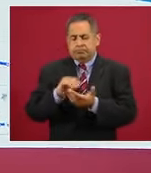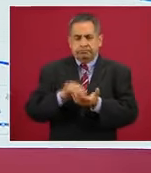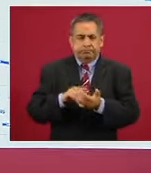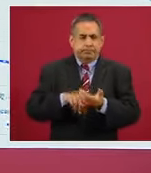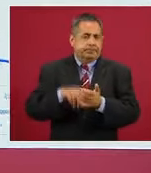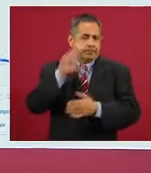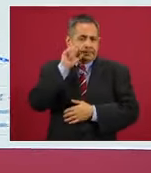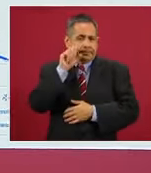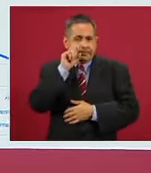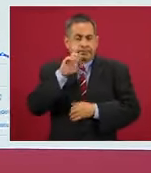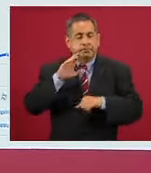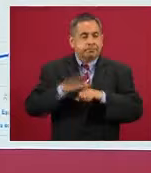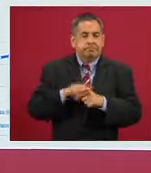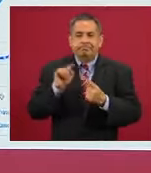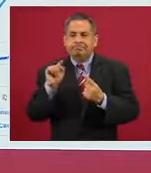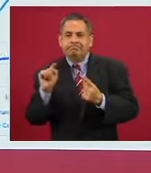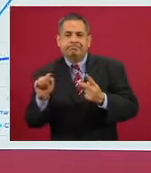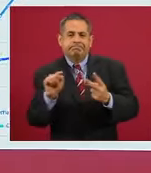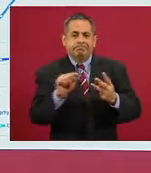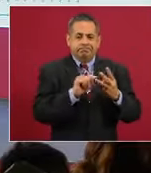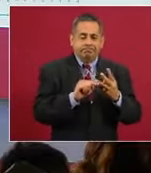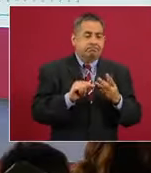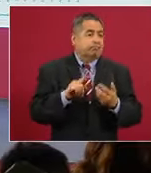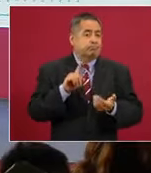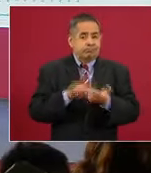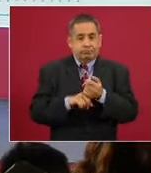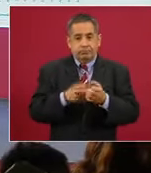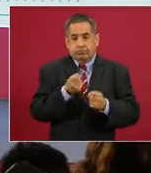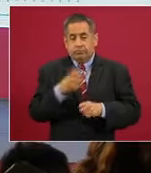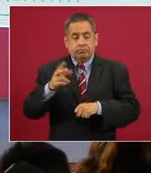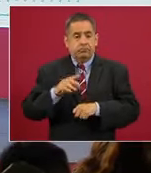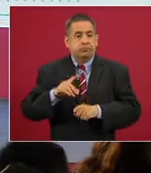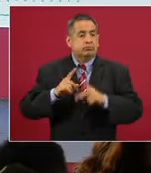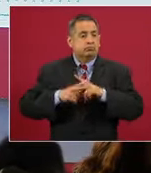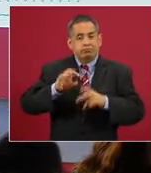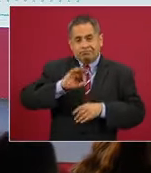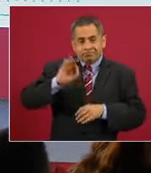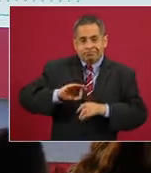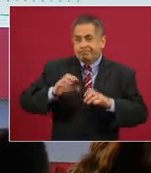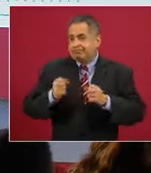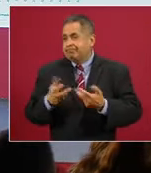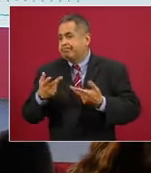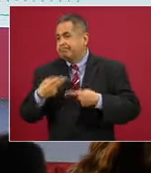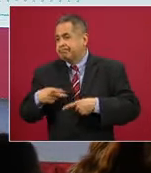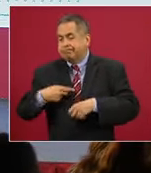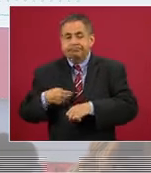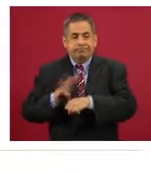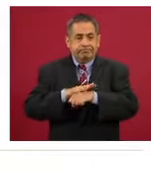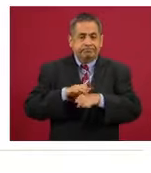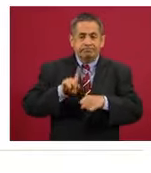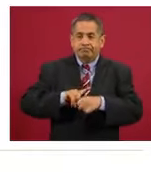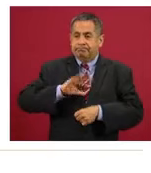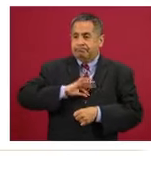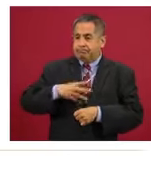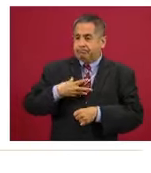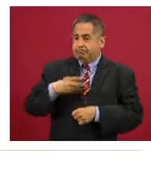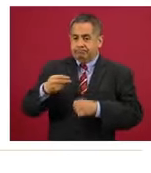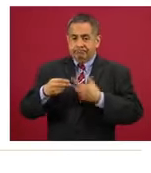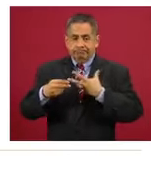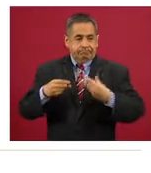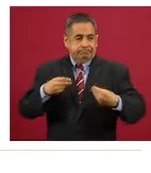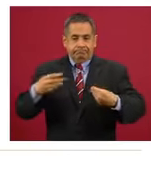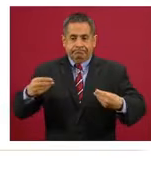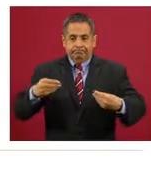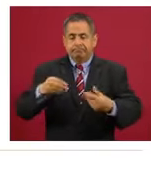porque hay otros indicadores, incluyendo el porcentaje de positividad y el número de reproducción de la epidemia que están